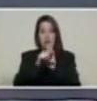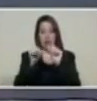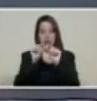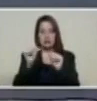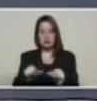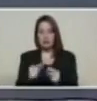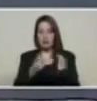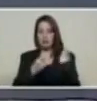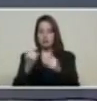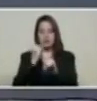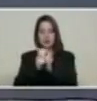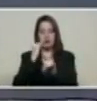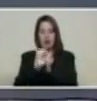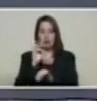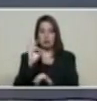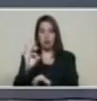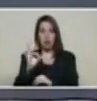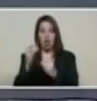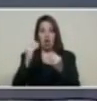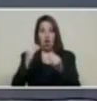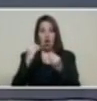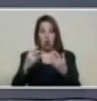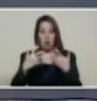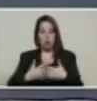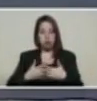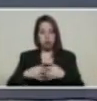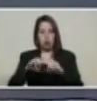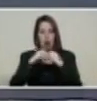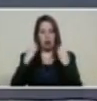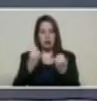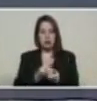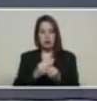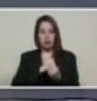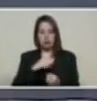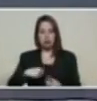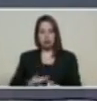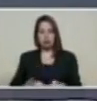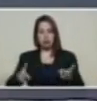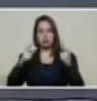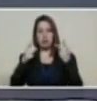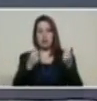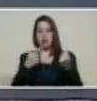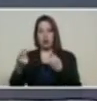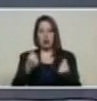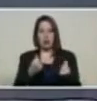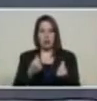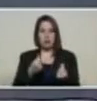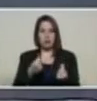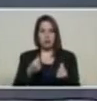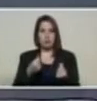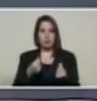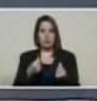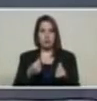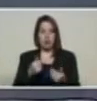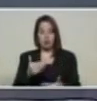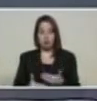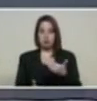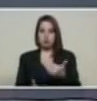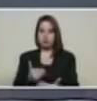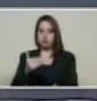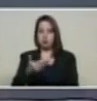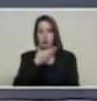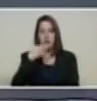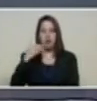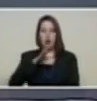integral de criptoactivos como expresión organizativa y funcional de soberanía económica con el firme propósito de avanzar de